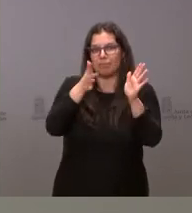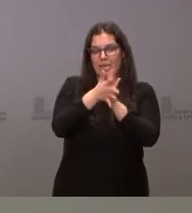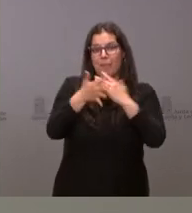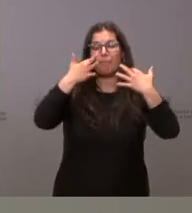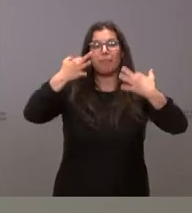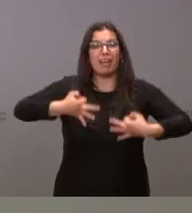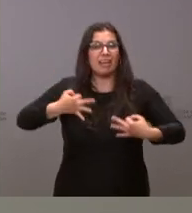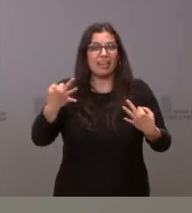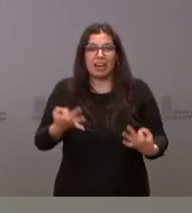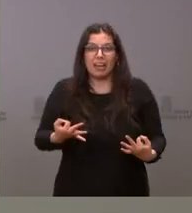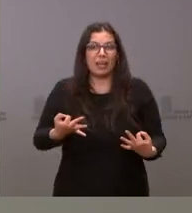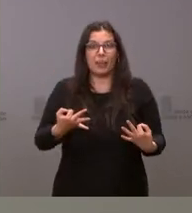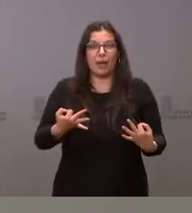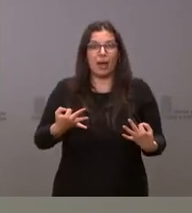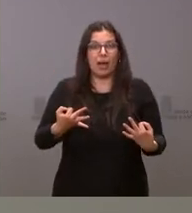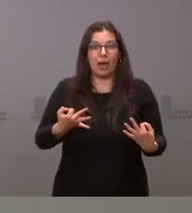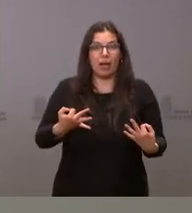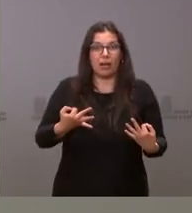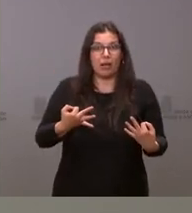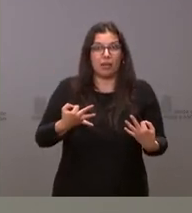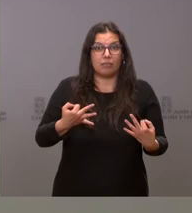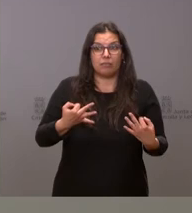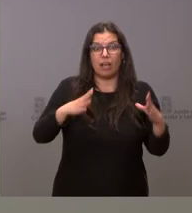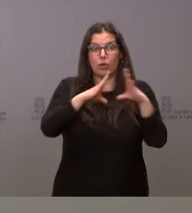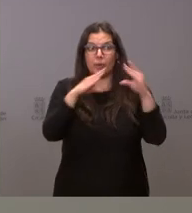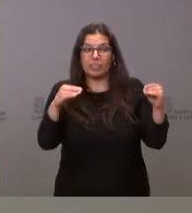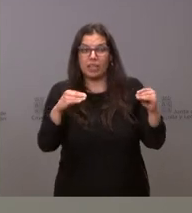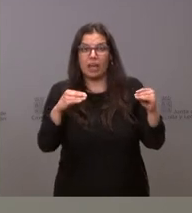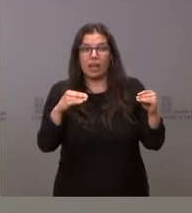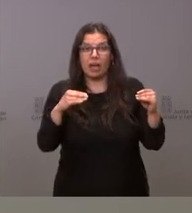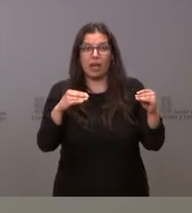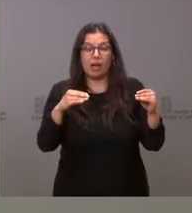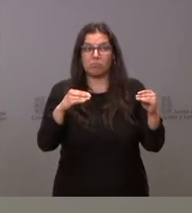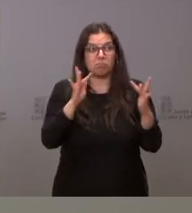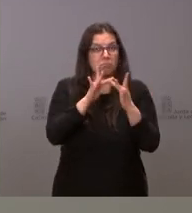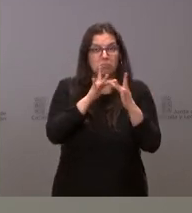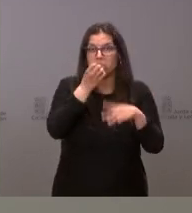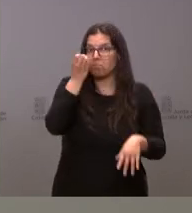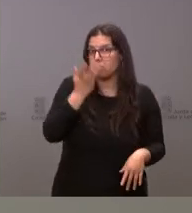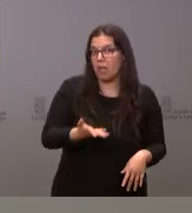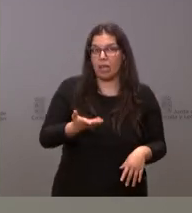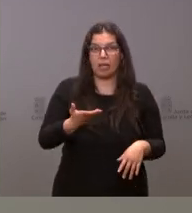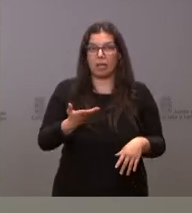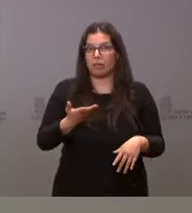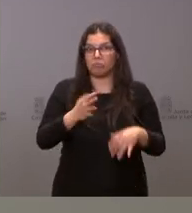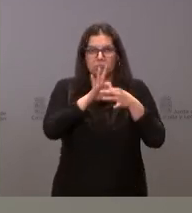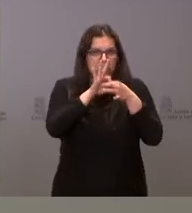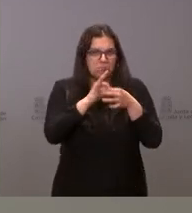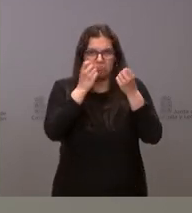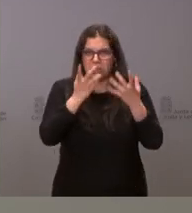ninguna, digamos, estupor por parte de las universidades. La relación con las universidades va a seguir siendo estrecha.